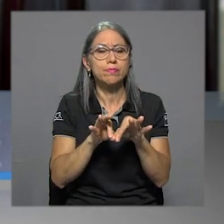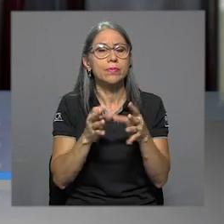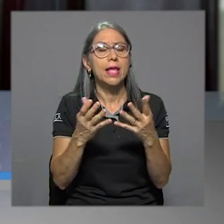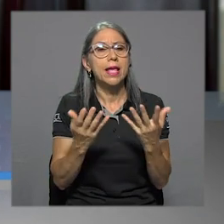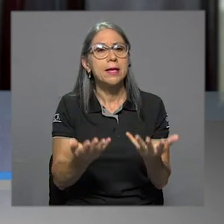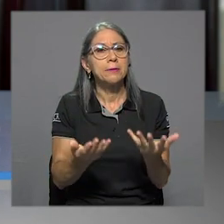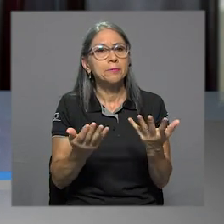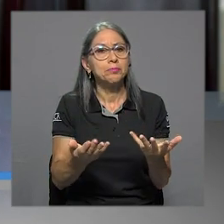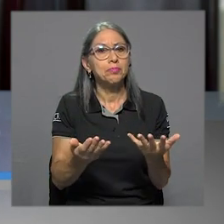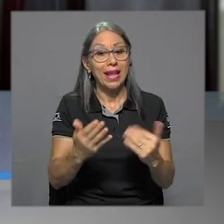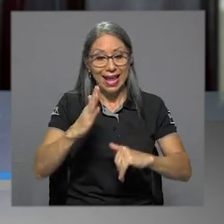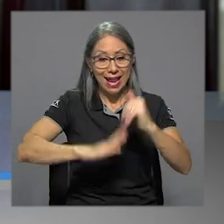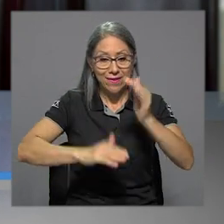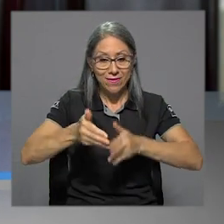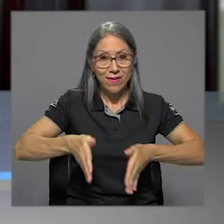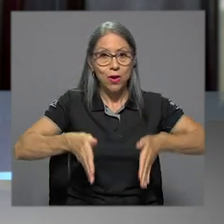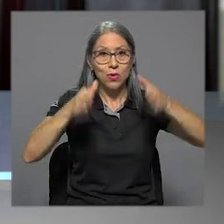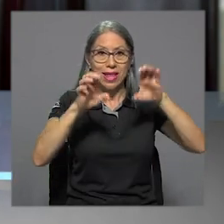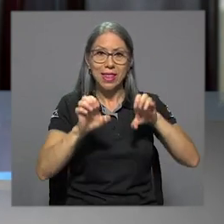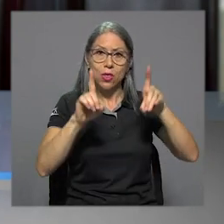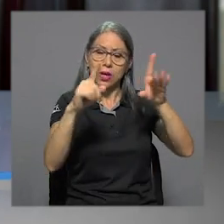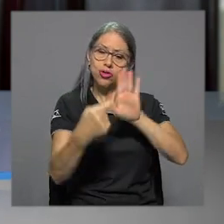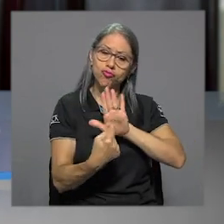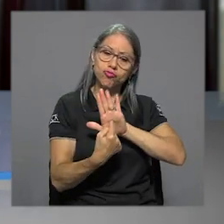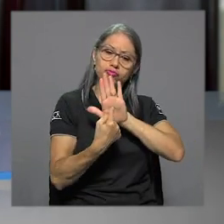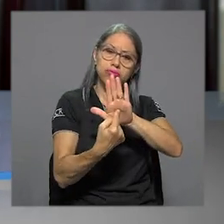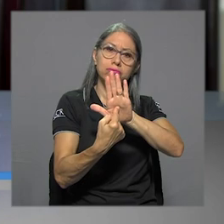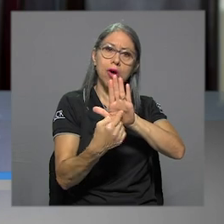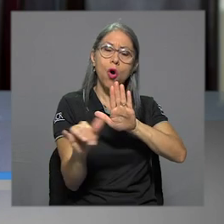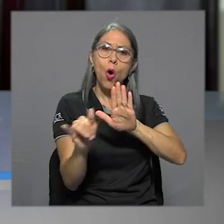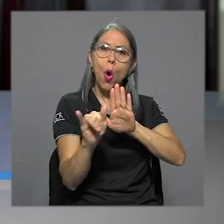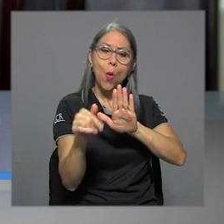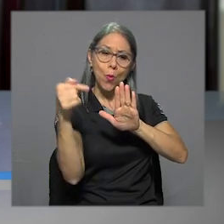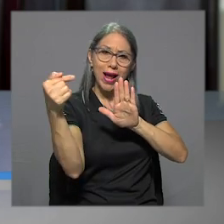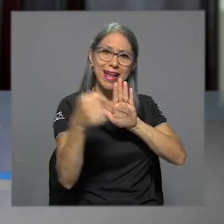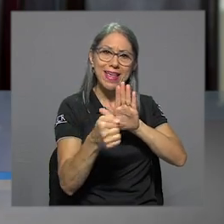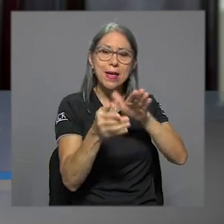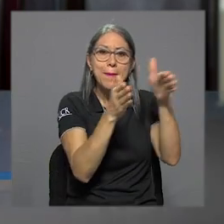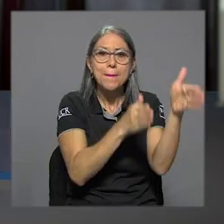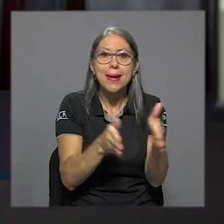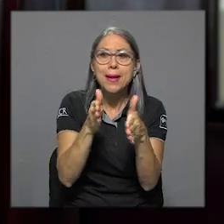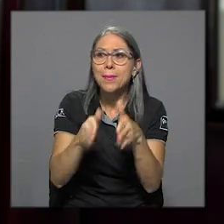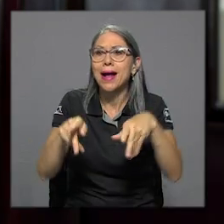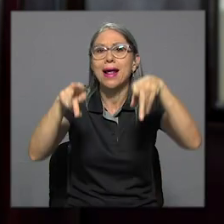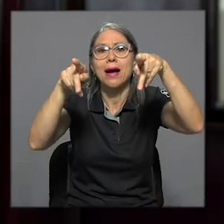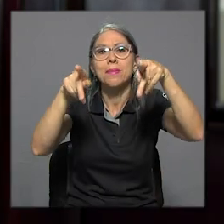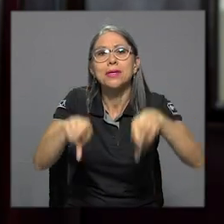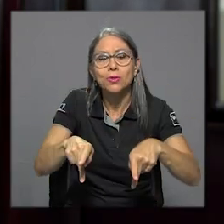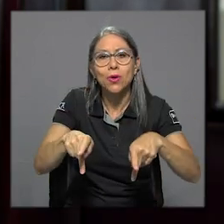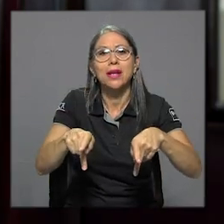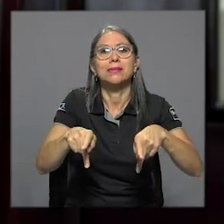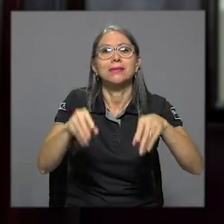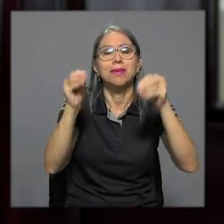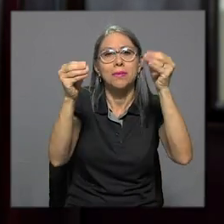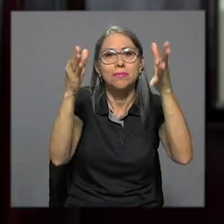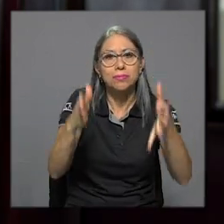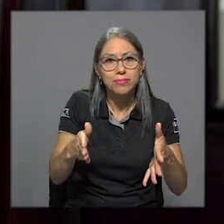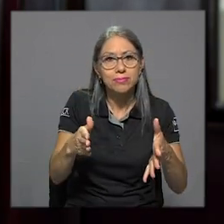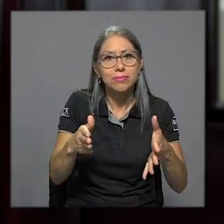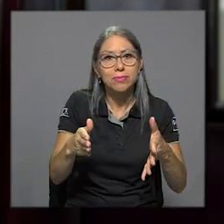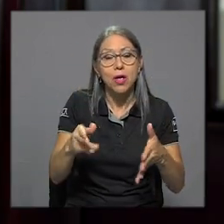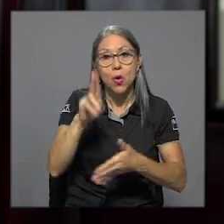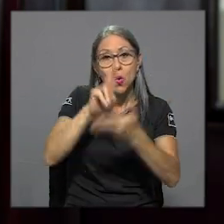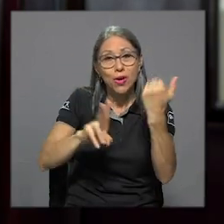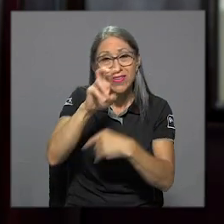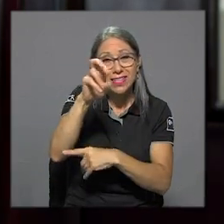posicionar la facultad como una facultad formadora de formadores. Siendo la